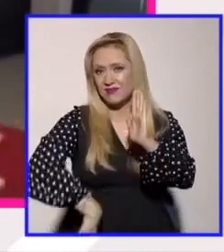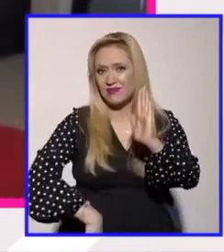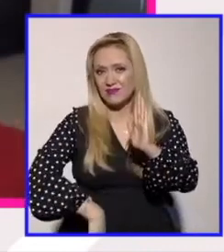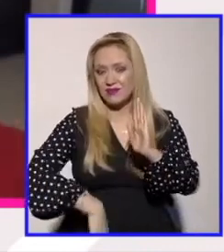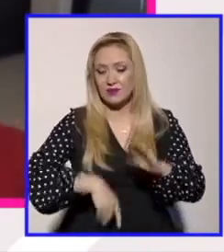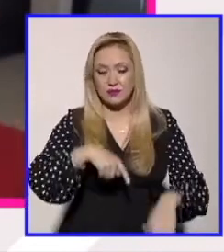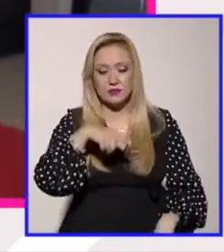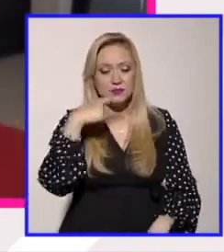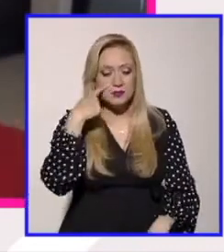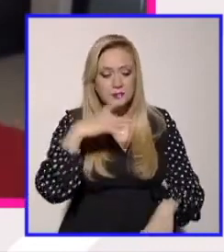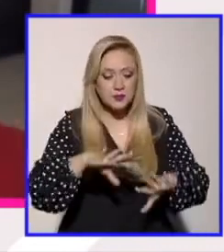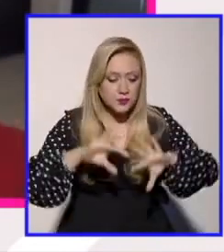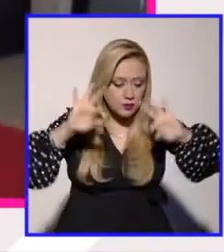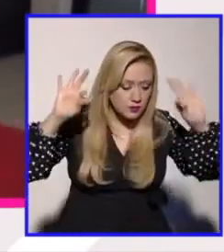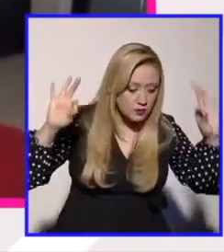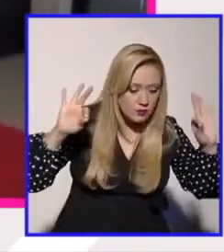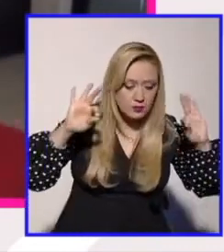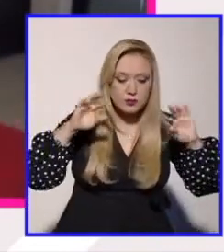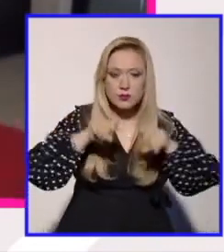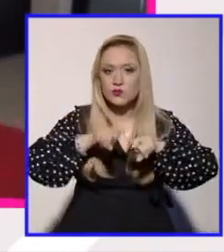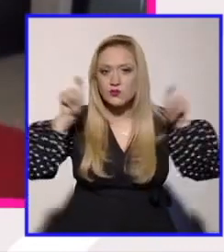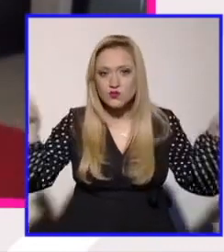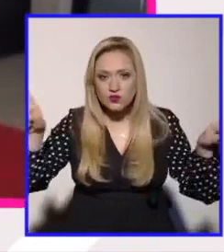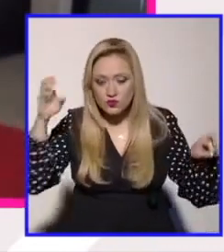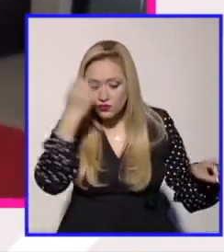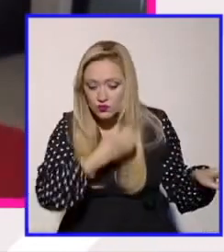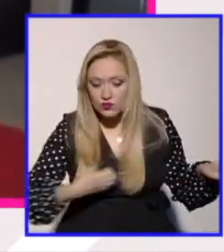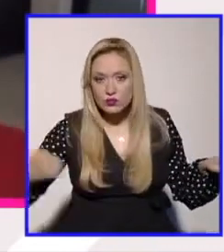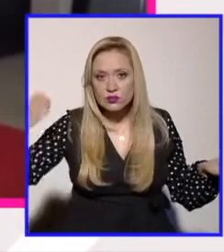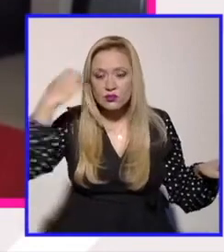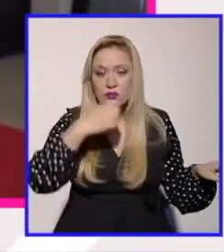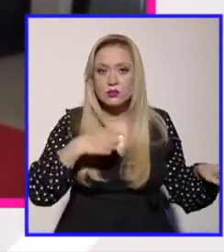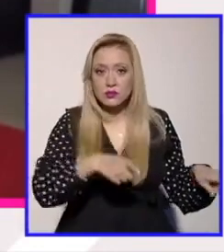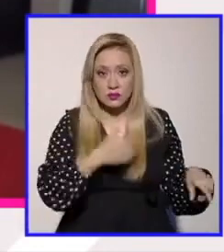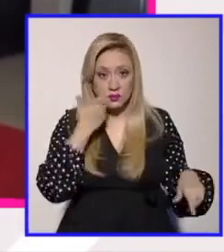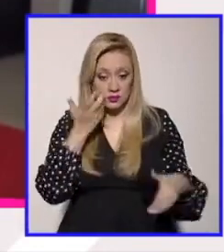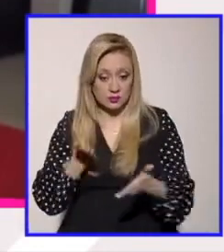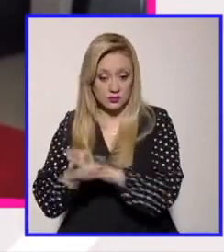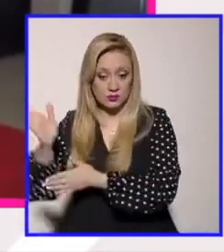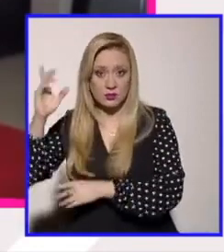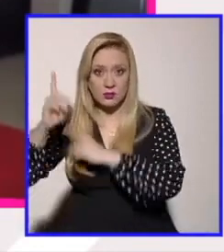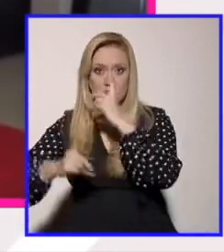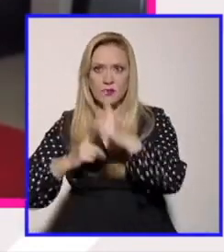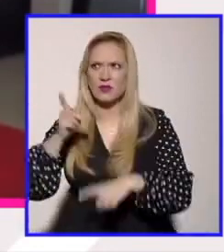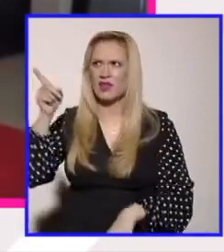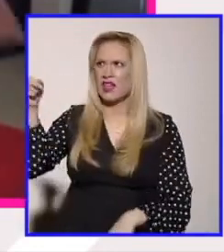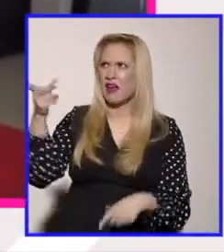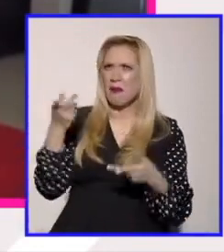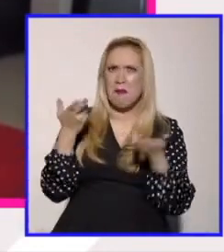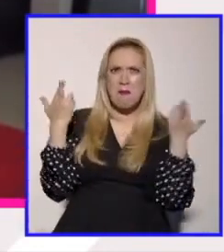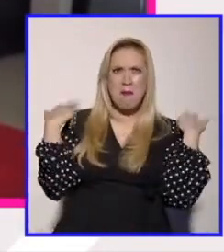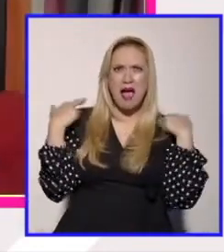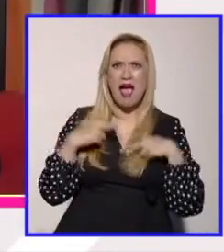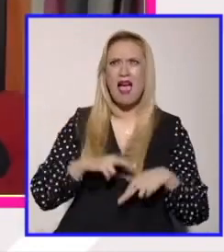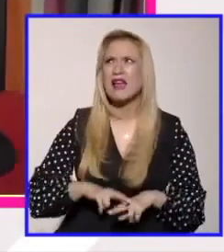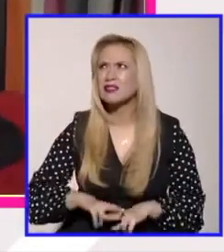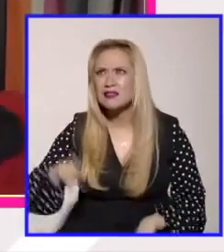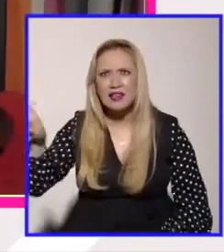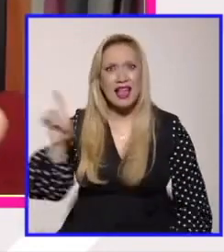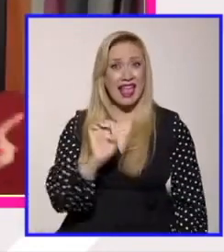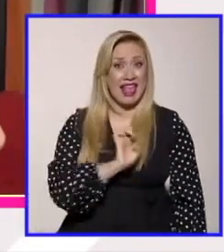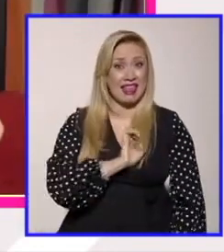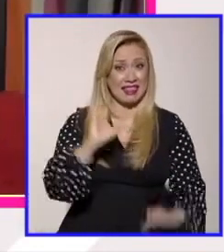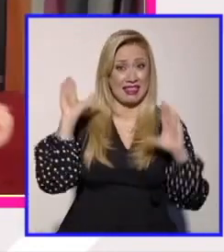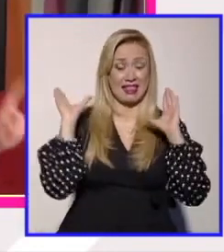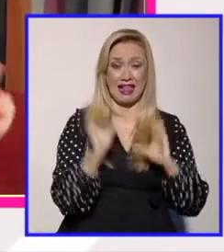deporte o sea las niñas chiquitas en el deporte quieren hacer inspección genital por paneles de hombres de paso que son sus entrenadores ignorando el hecho que hay un